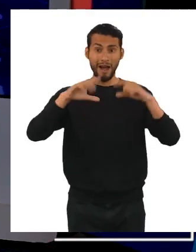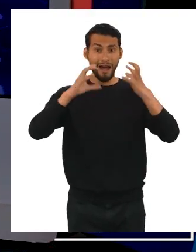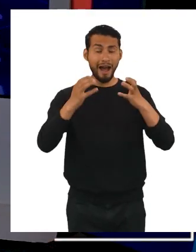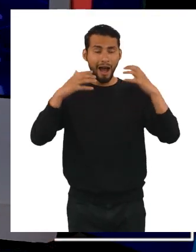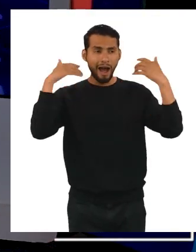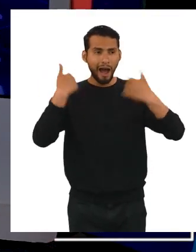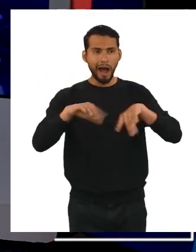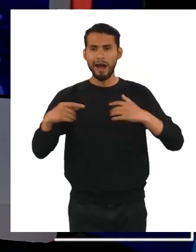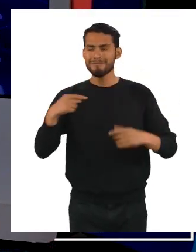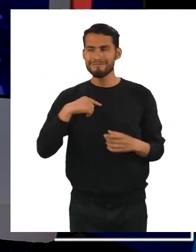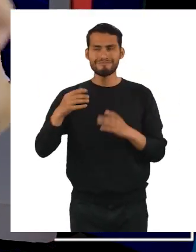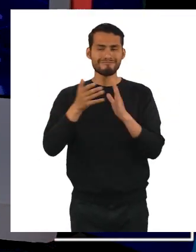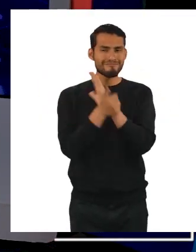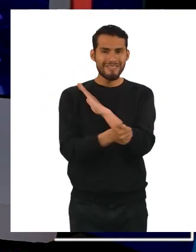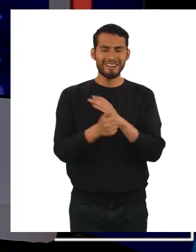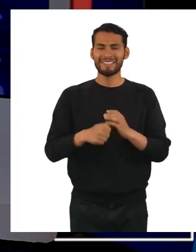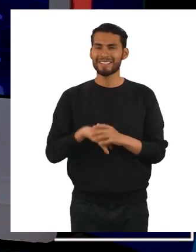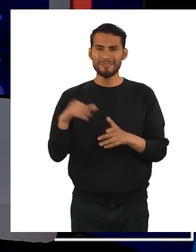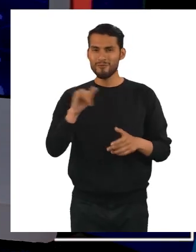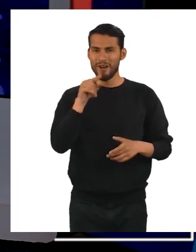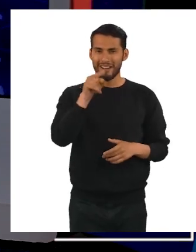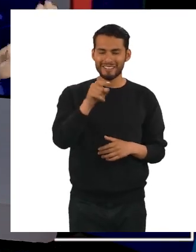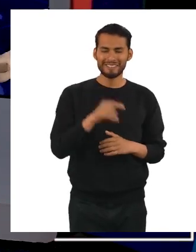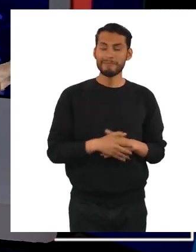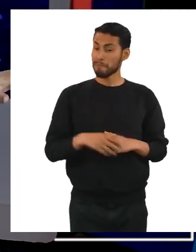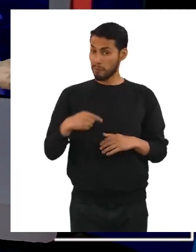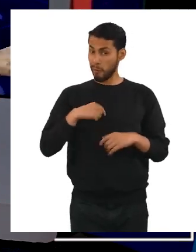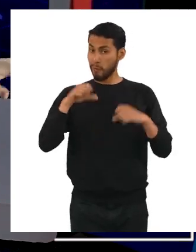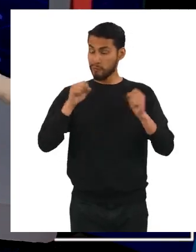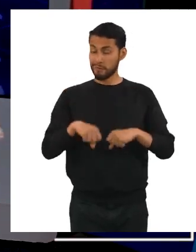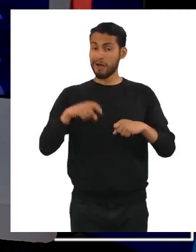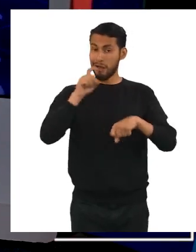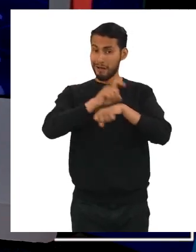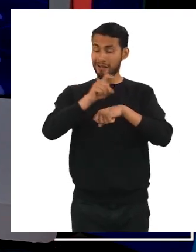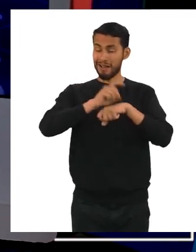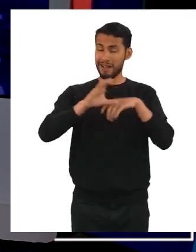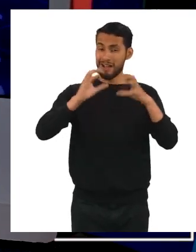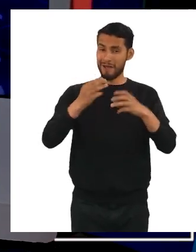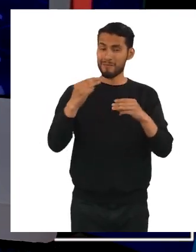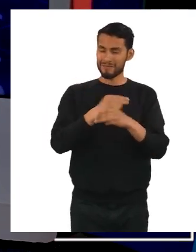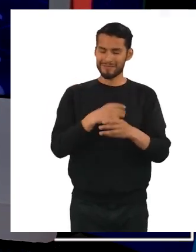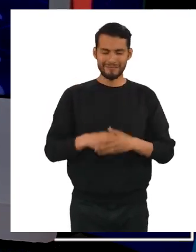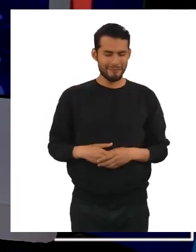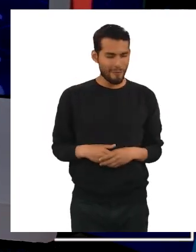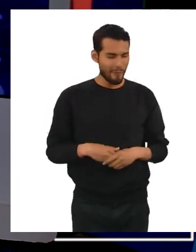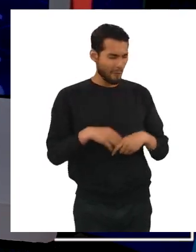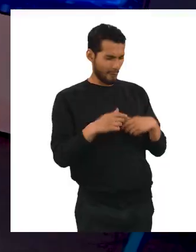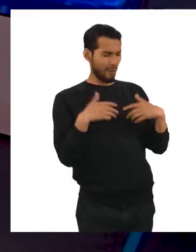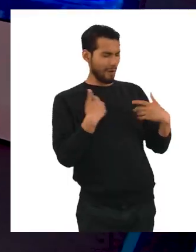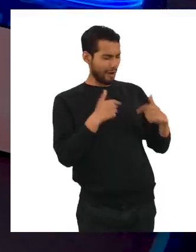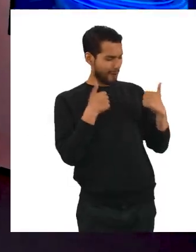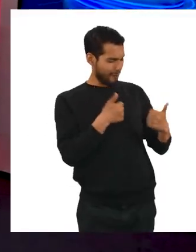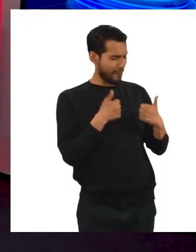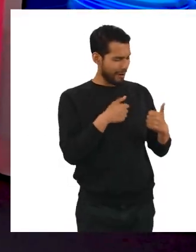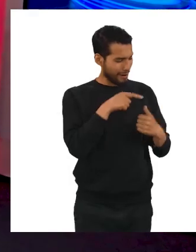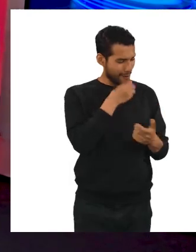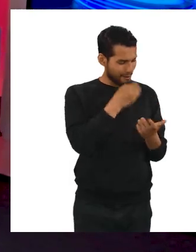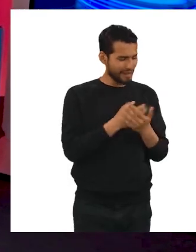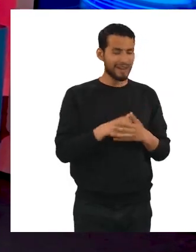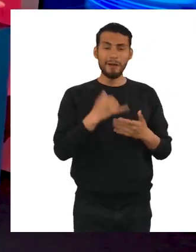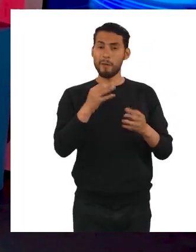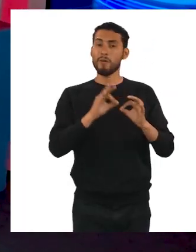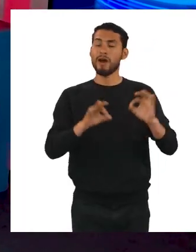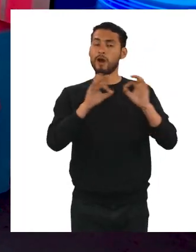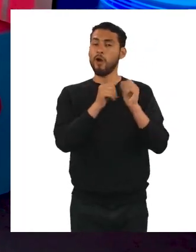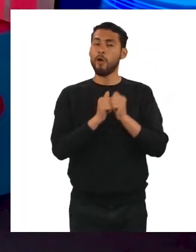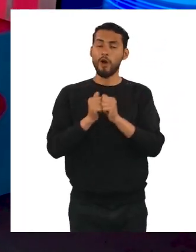ya soy todo una experta. Como usted, hasta podría dictar una clase de matemática. Eres lo máximo, Amafel. Lo importante es que aprendimos